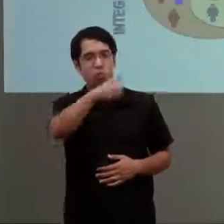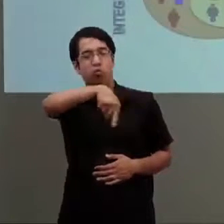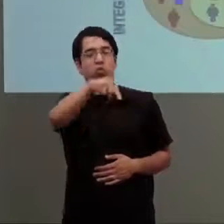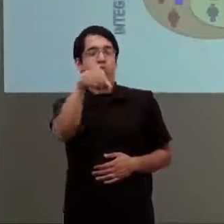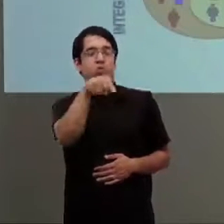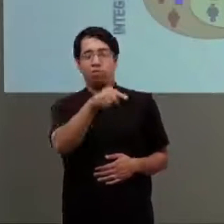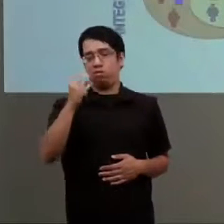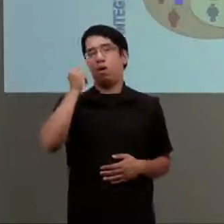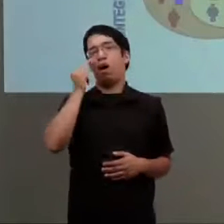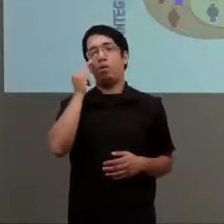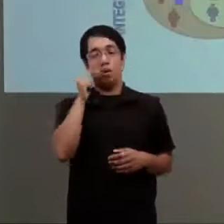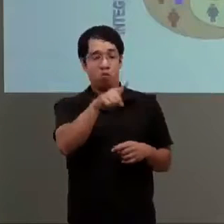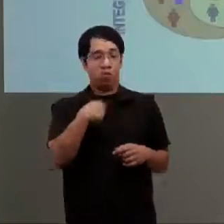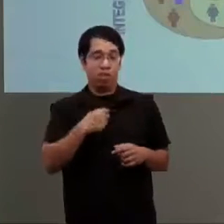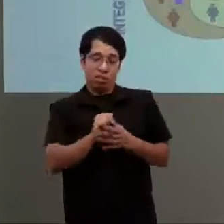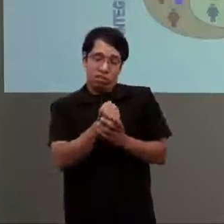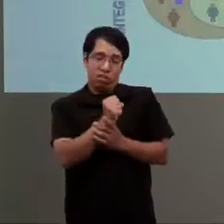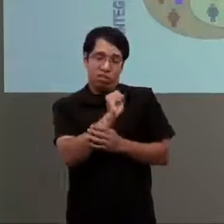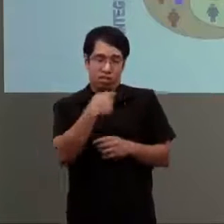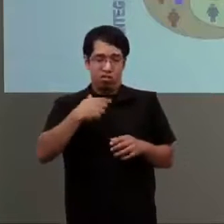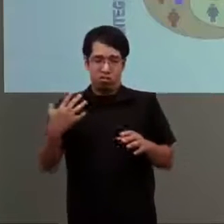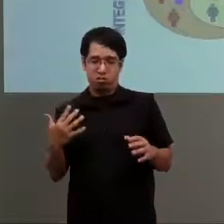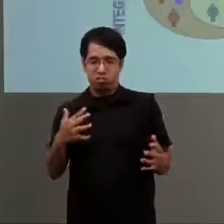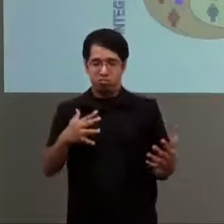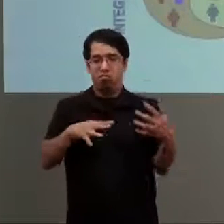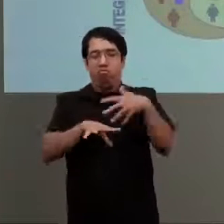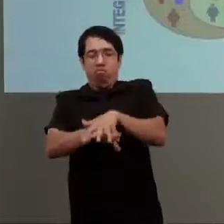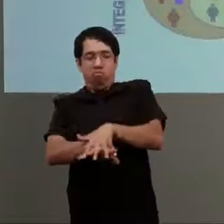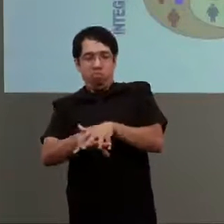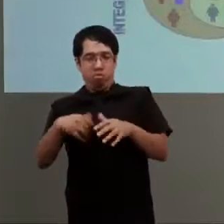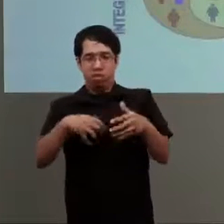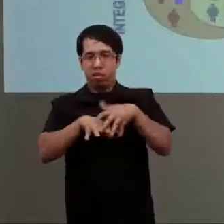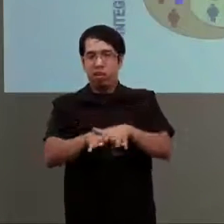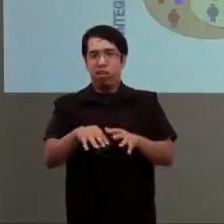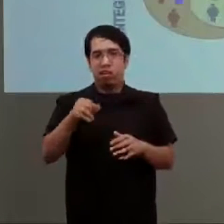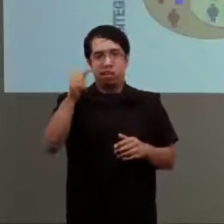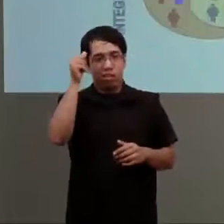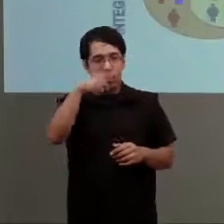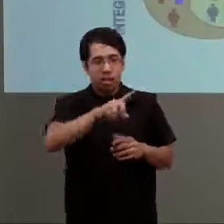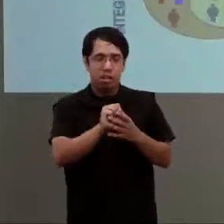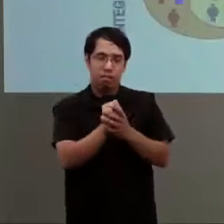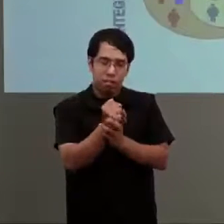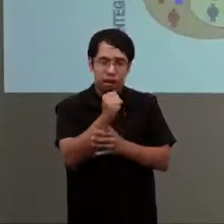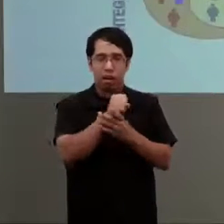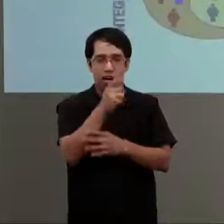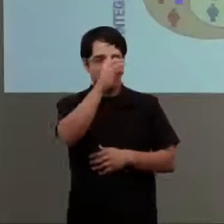decir eso? Ustedes tienen que adecuarse a nosotros. Entonces, hay mucho desgaste por parte de la persona con